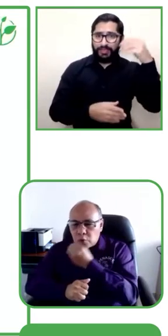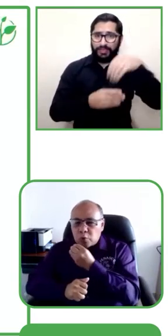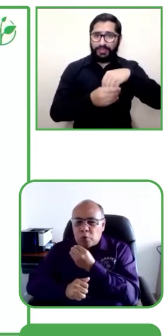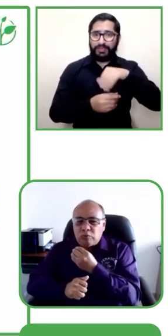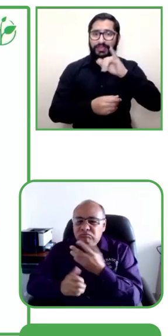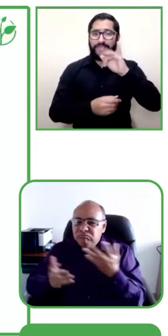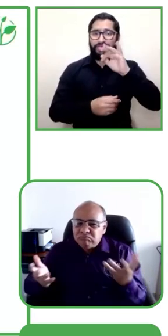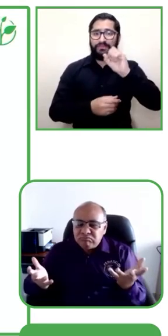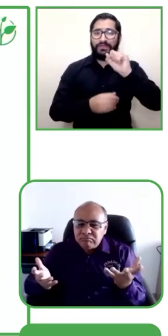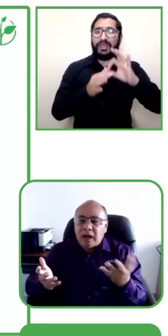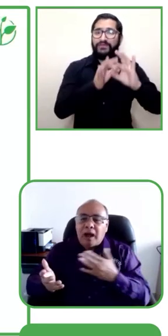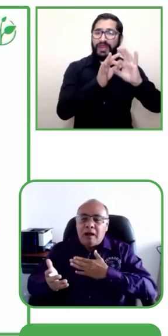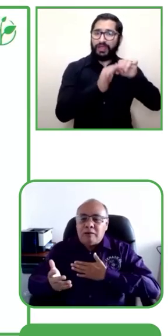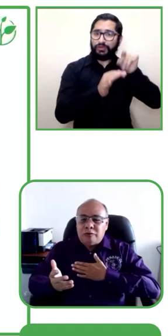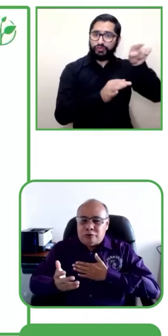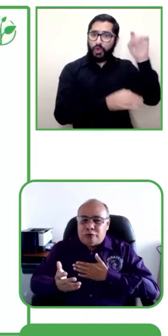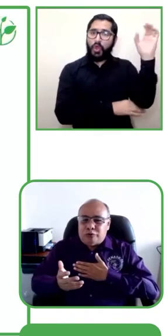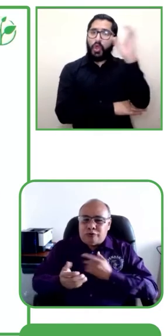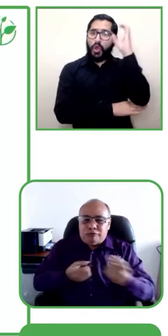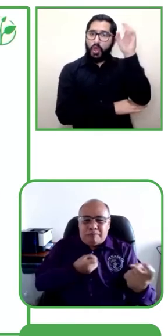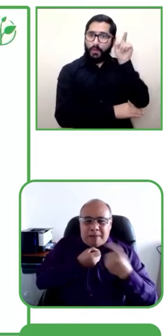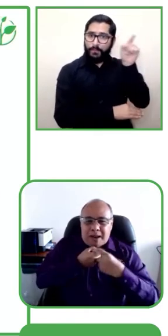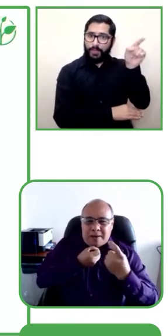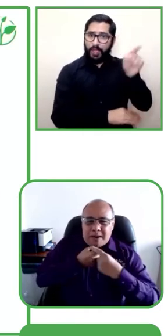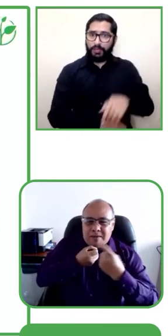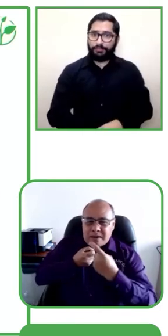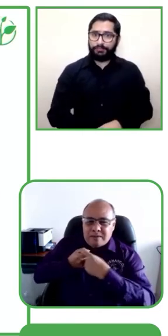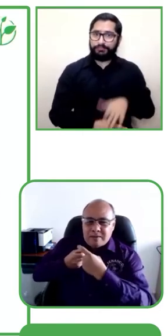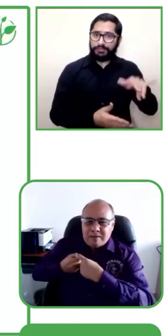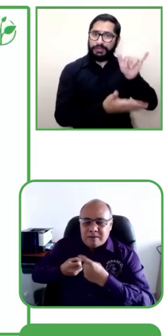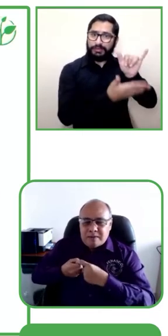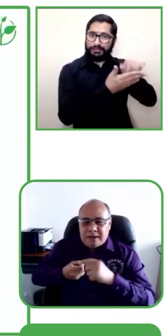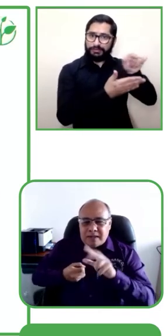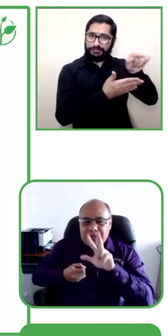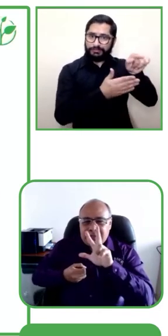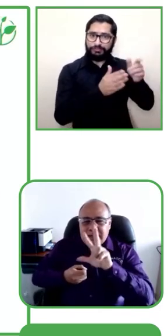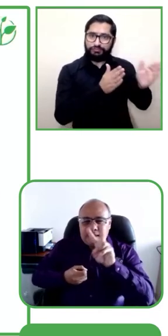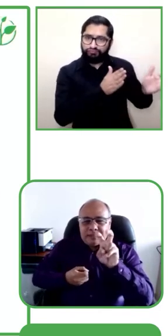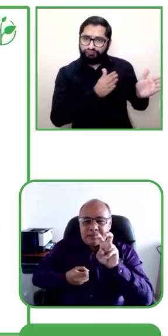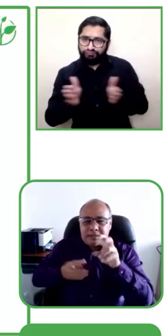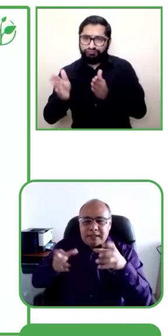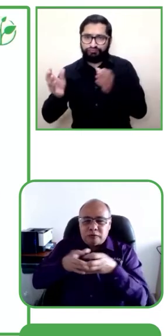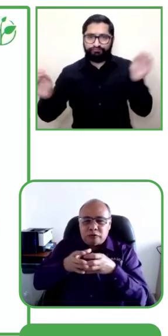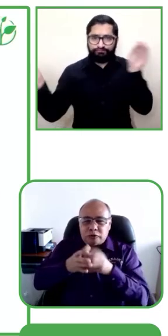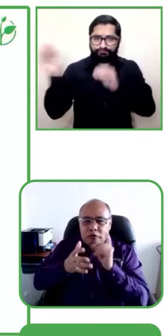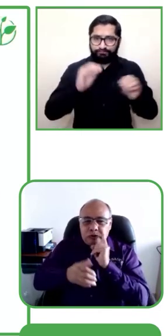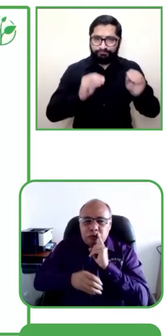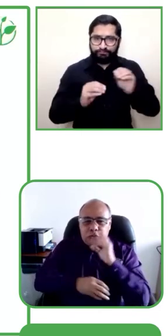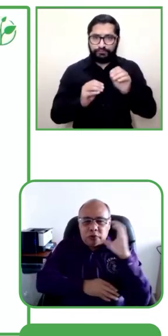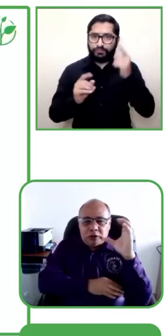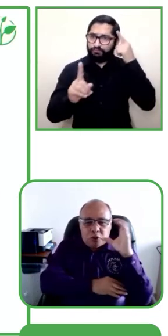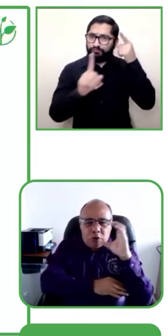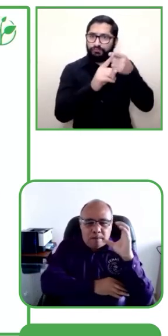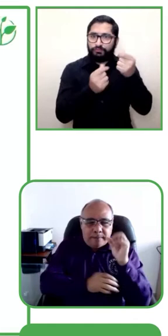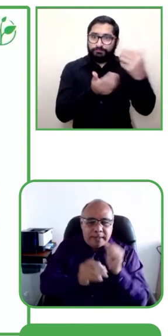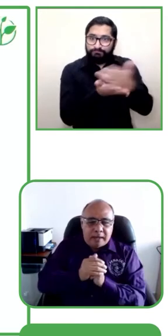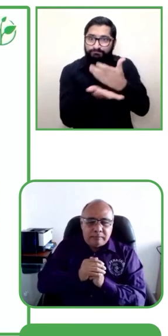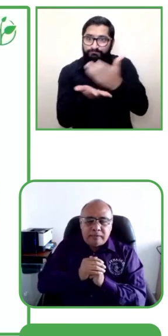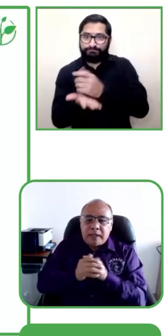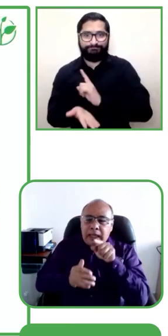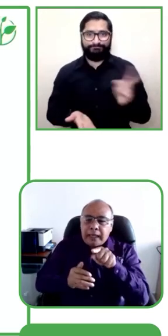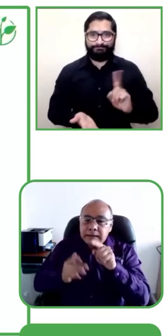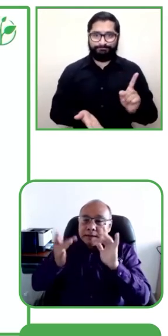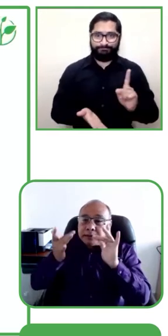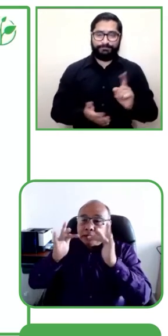una organización sin ánimo de lucro. Nosotros, a nivel nacional, tenemos 37